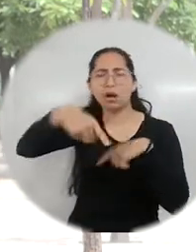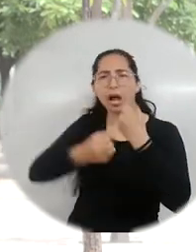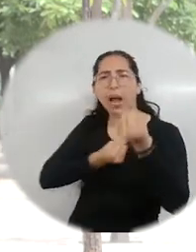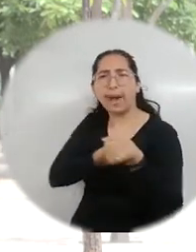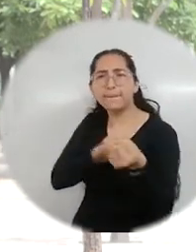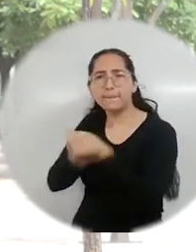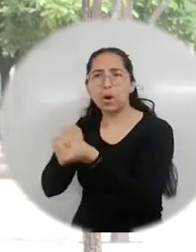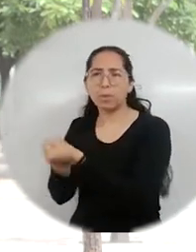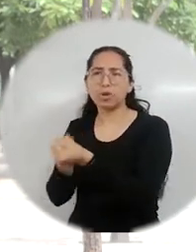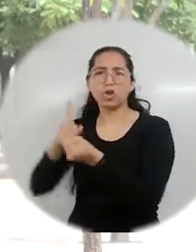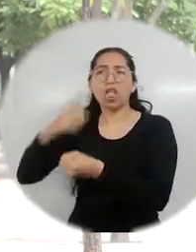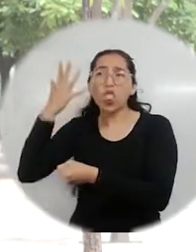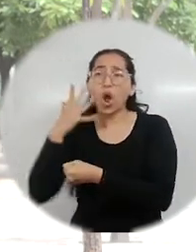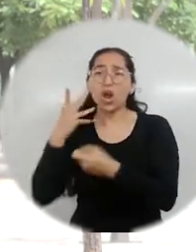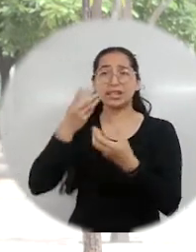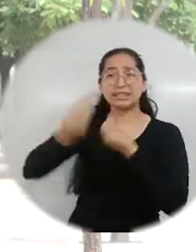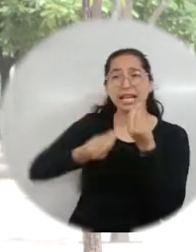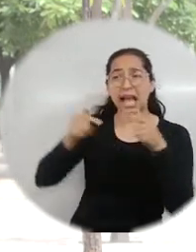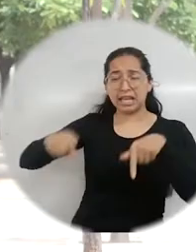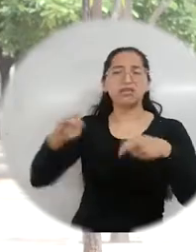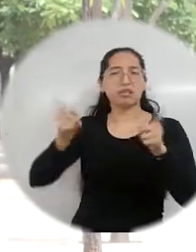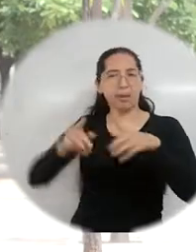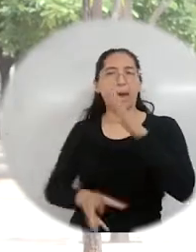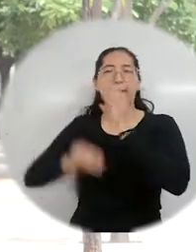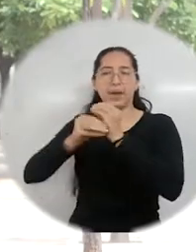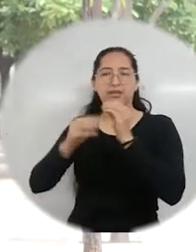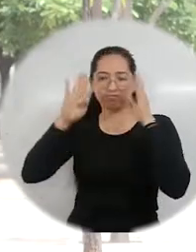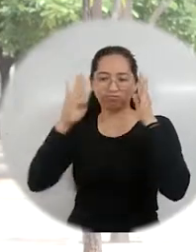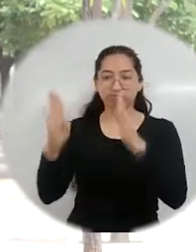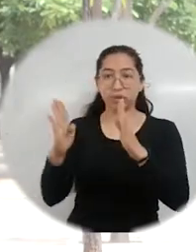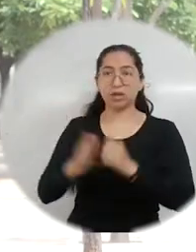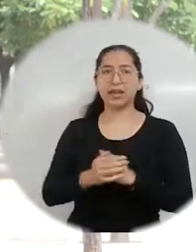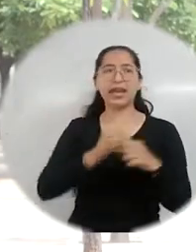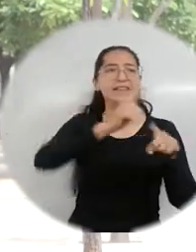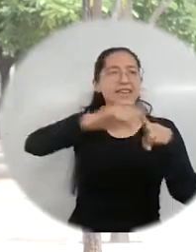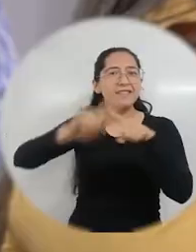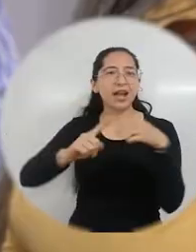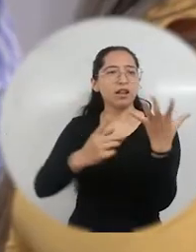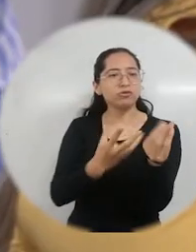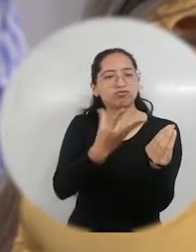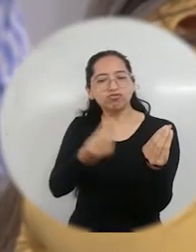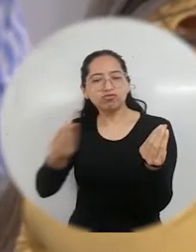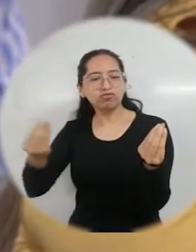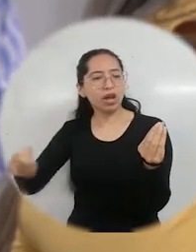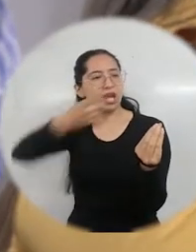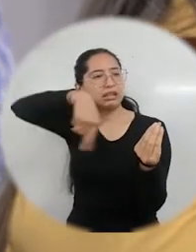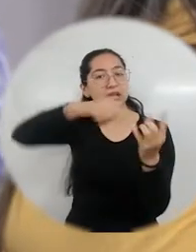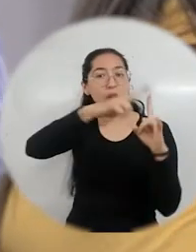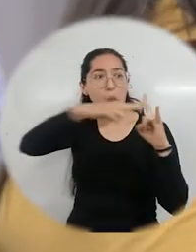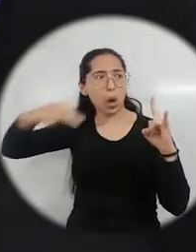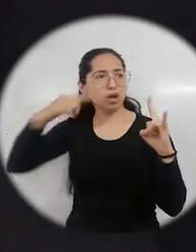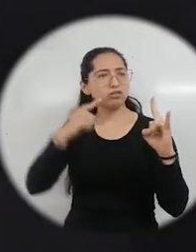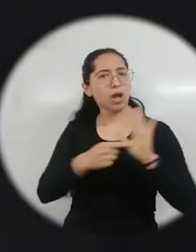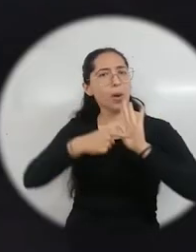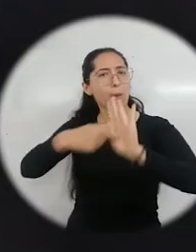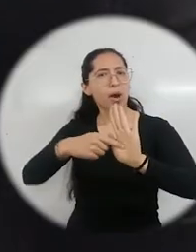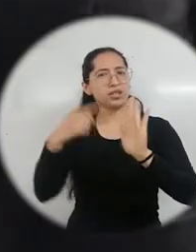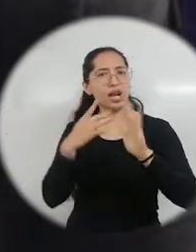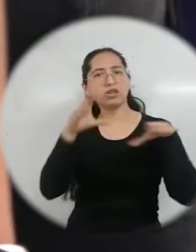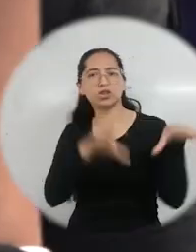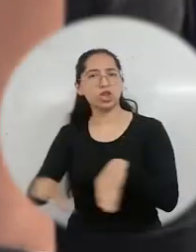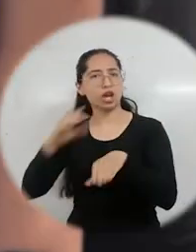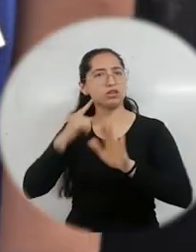con apoyos adicionales a su lucha diaria, es fundamental. A través de diversas dependencias, Uni